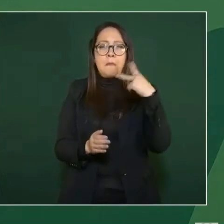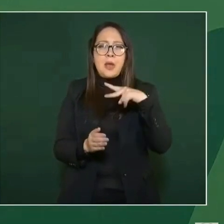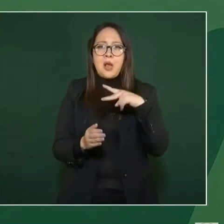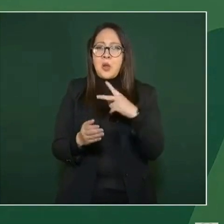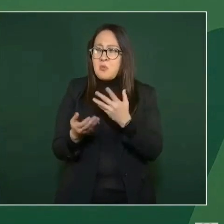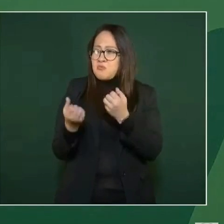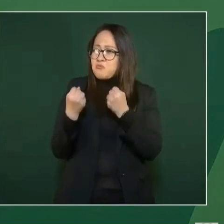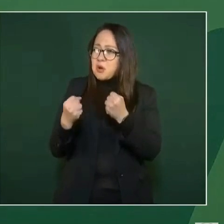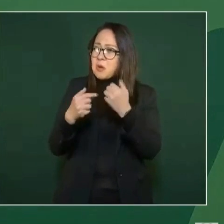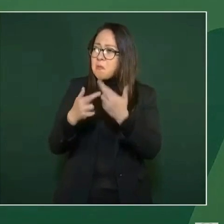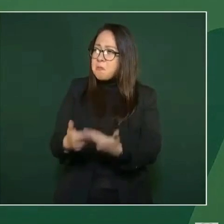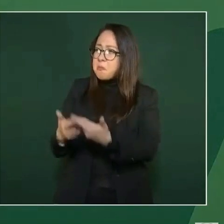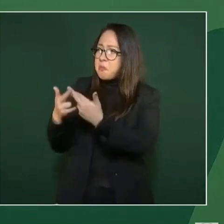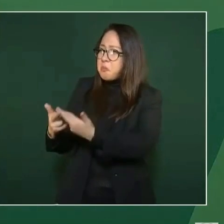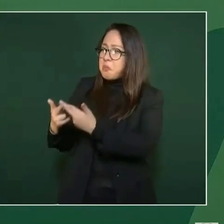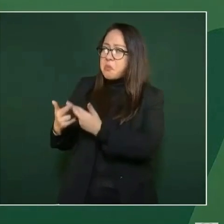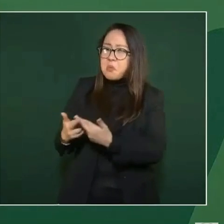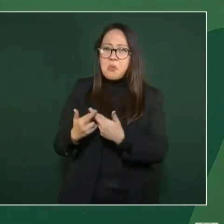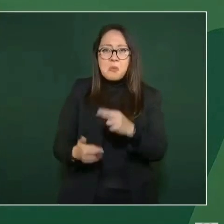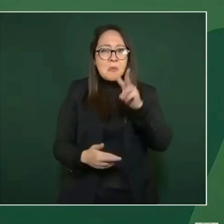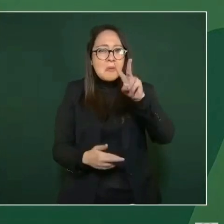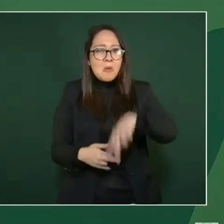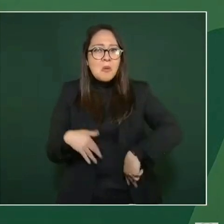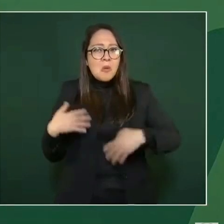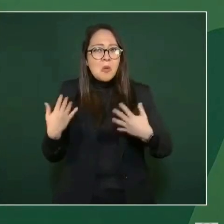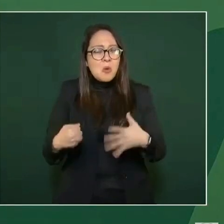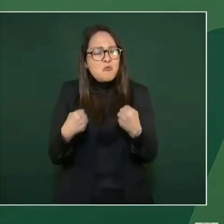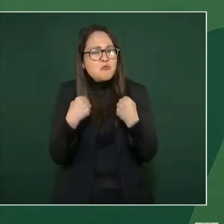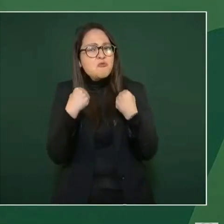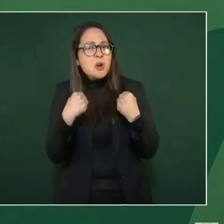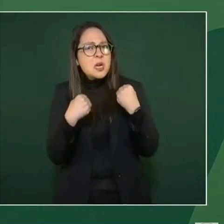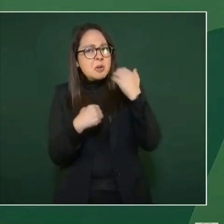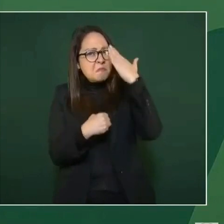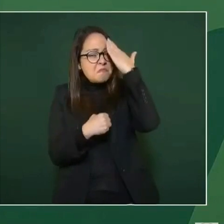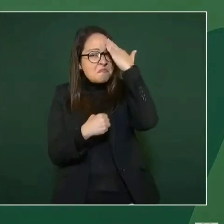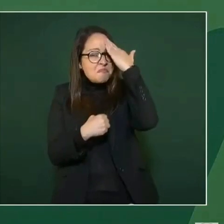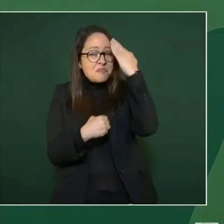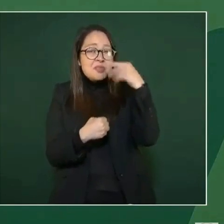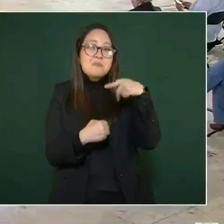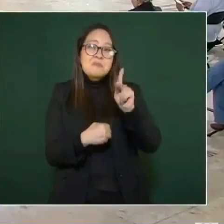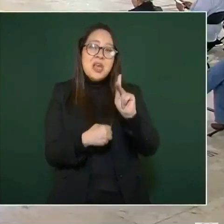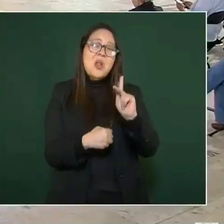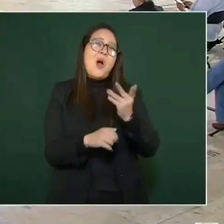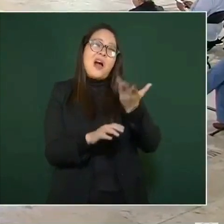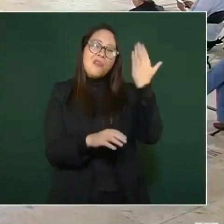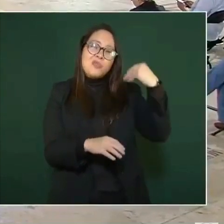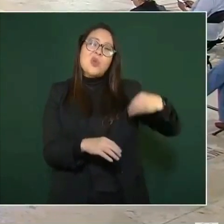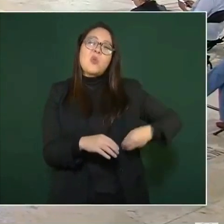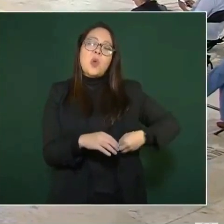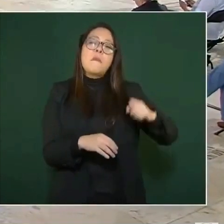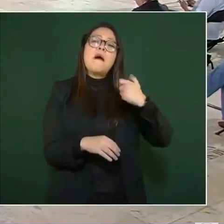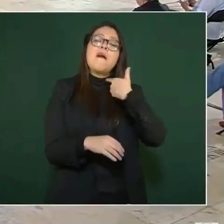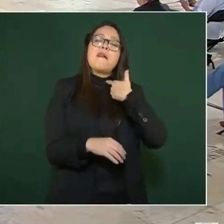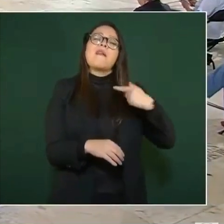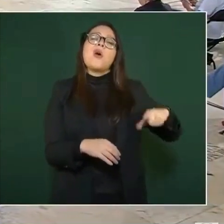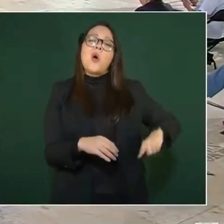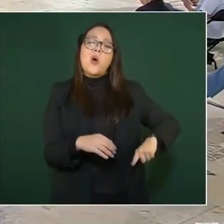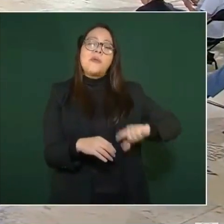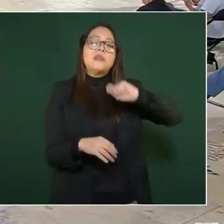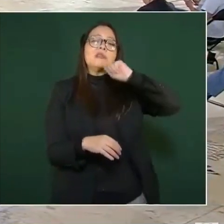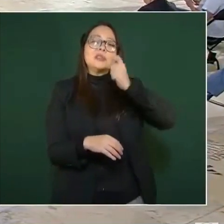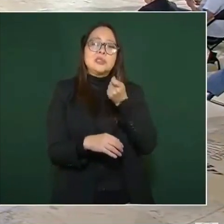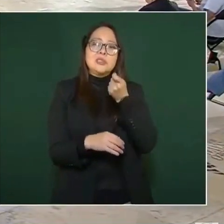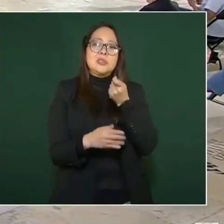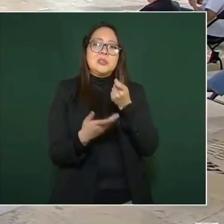Sin embargo, por los malos gobiernos era un estado rico con pueblo pobre.